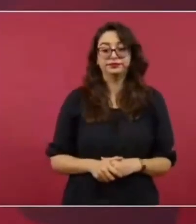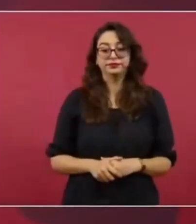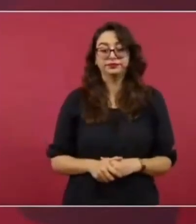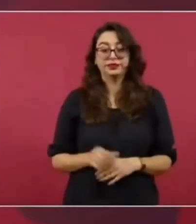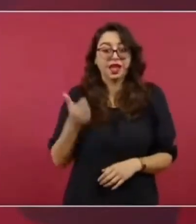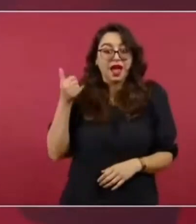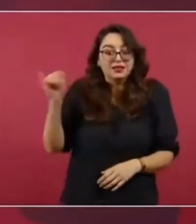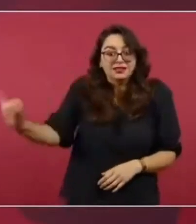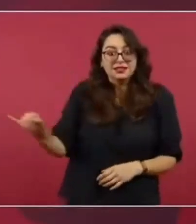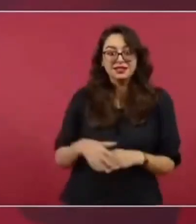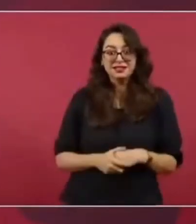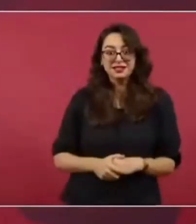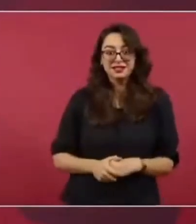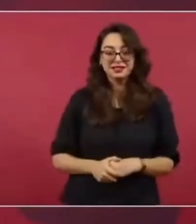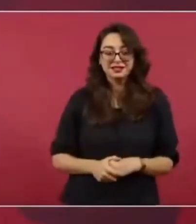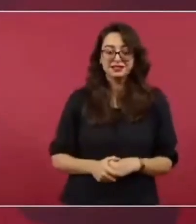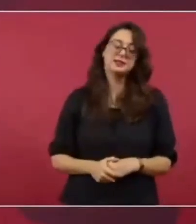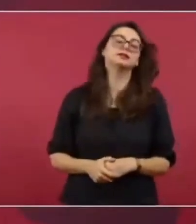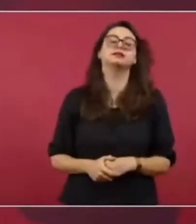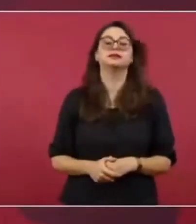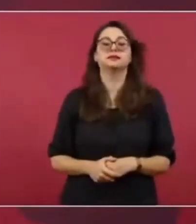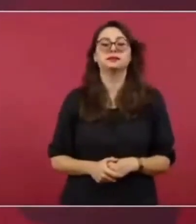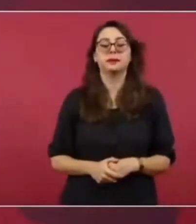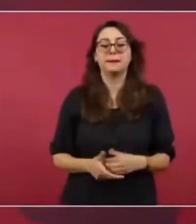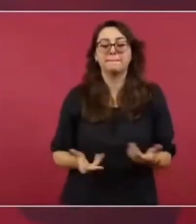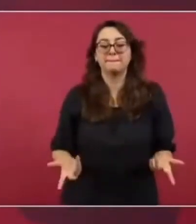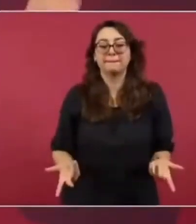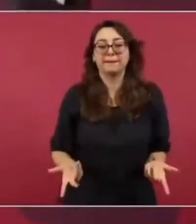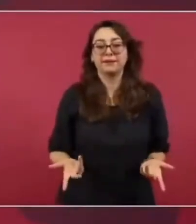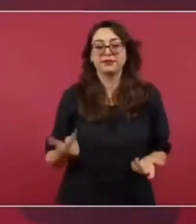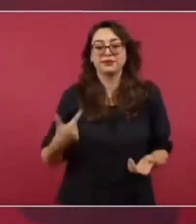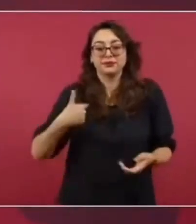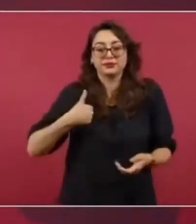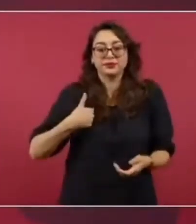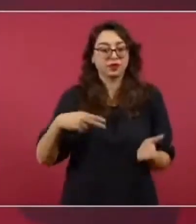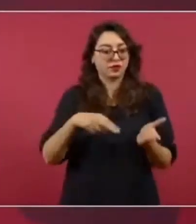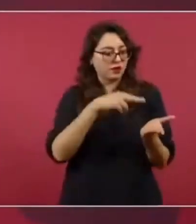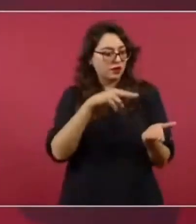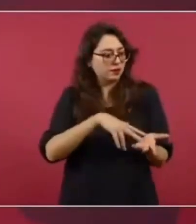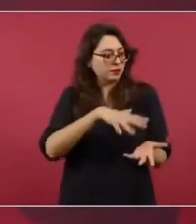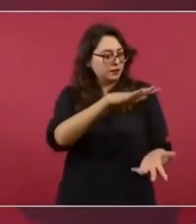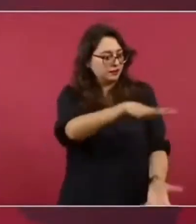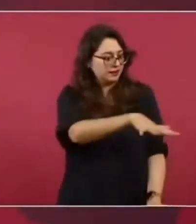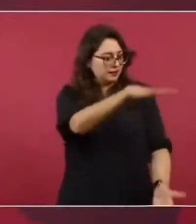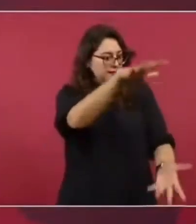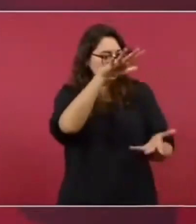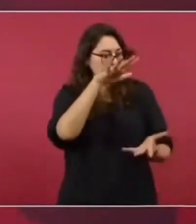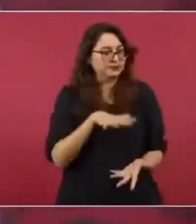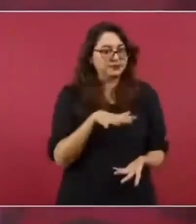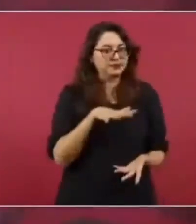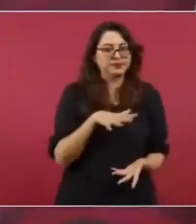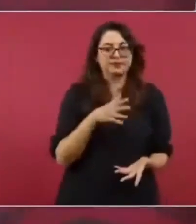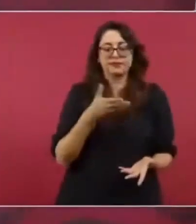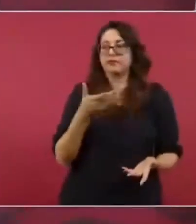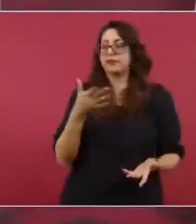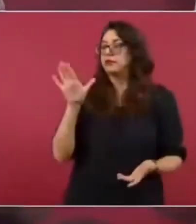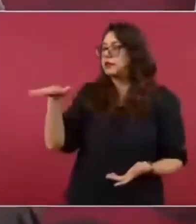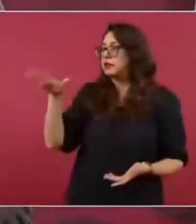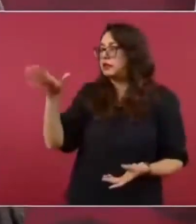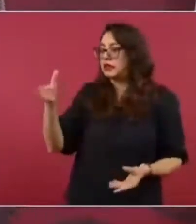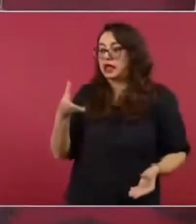antes de que se hiciera el trámite ya habían llevado a cabo el acuerdo